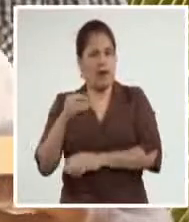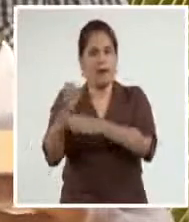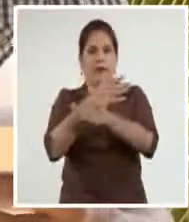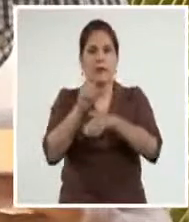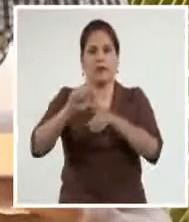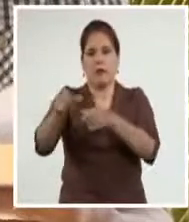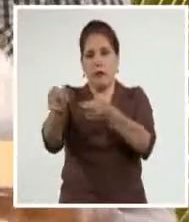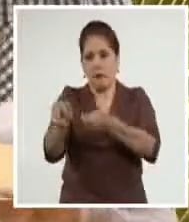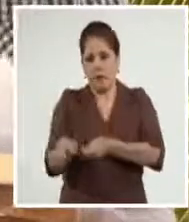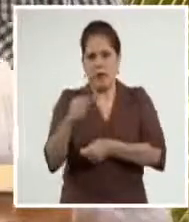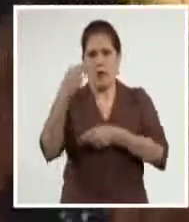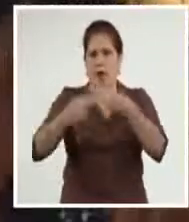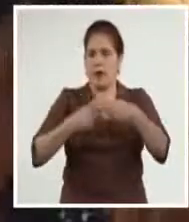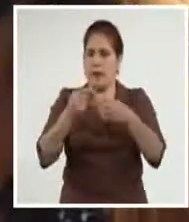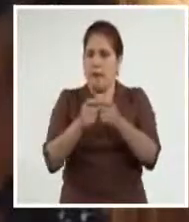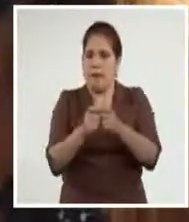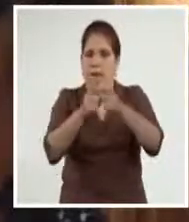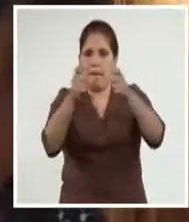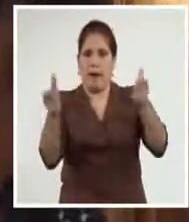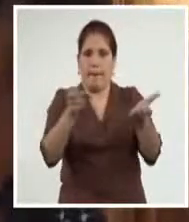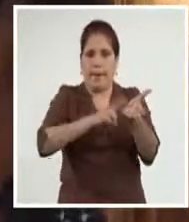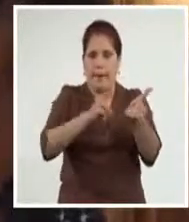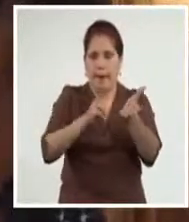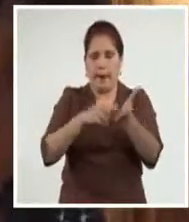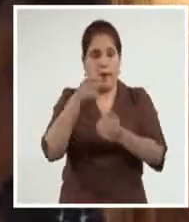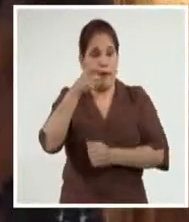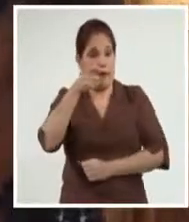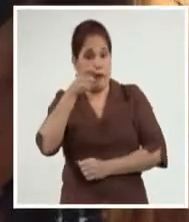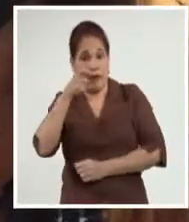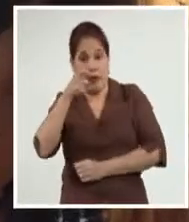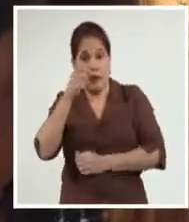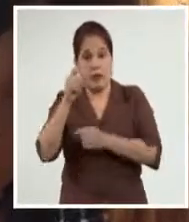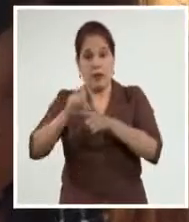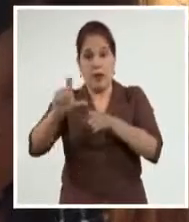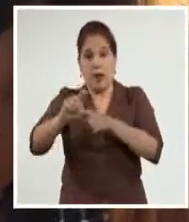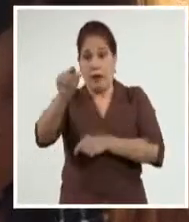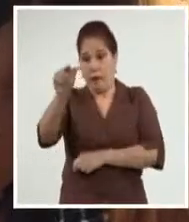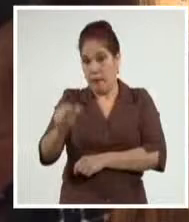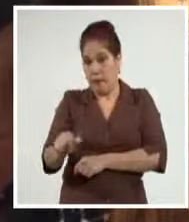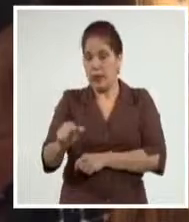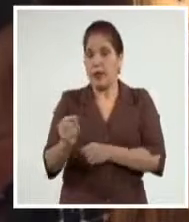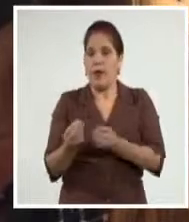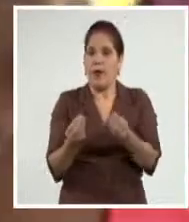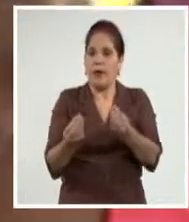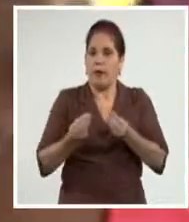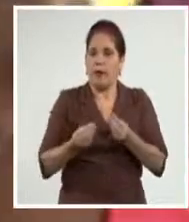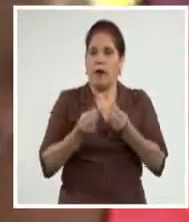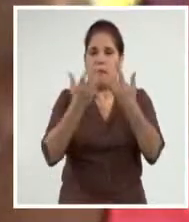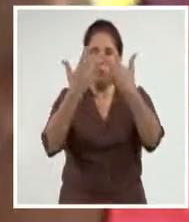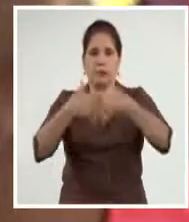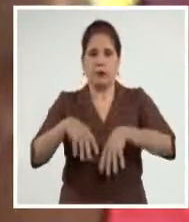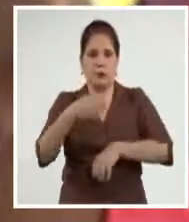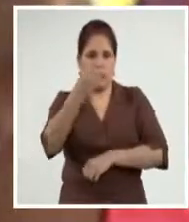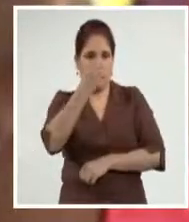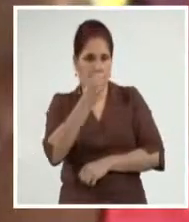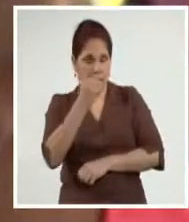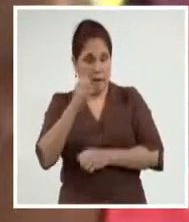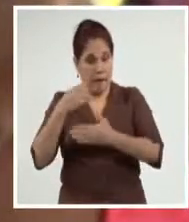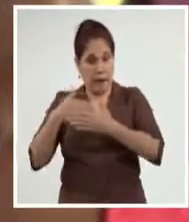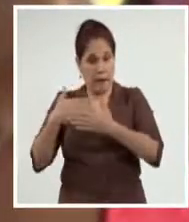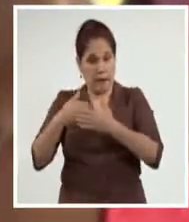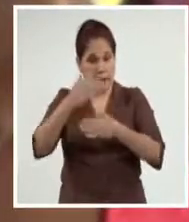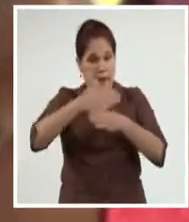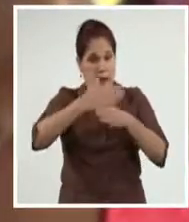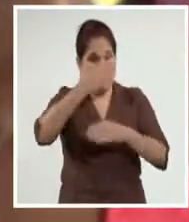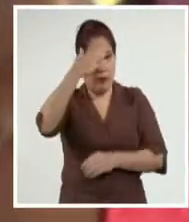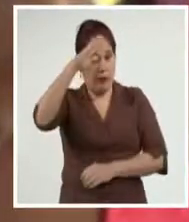campesinado en poste a su crecimiento, la vigilancia campesina y los aportes a la cabecera municipal. Los cooperativistas santiagueros